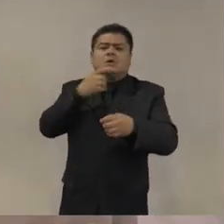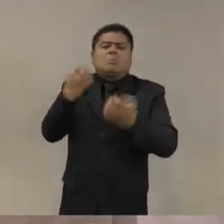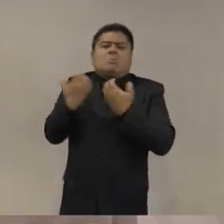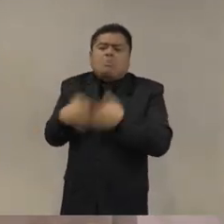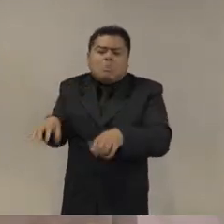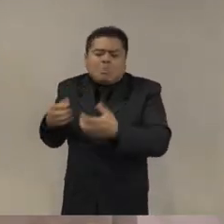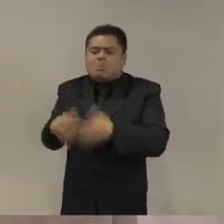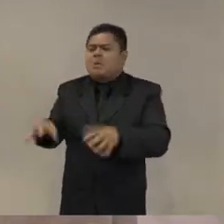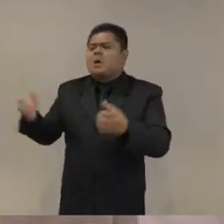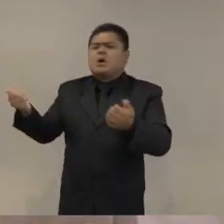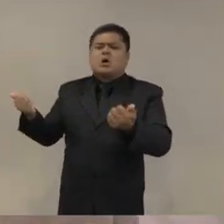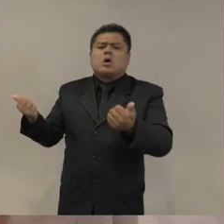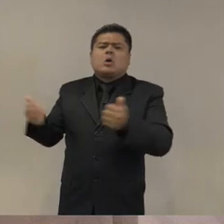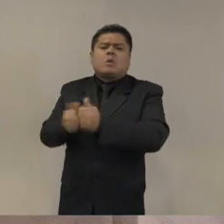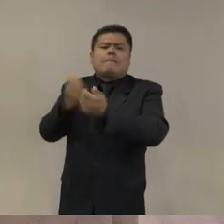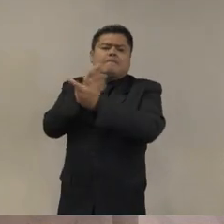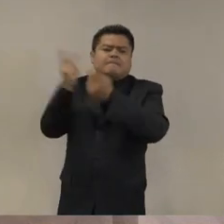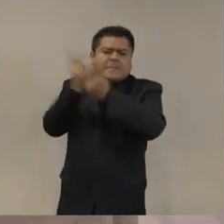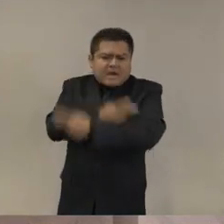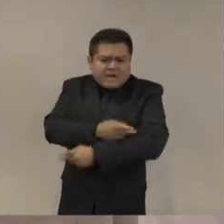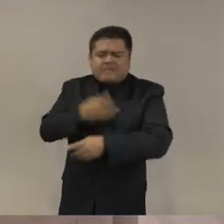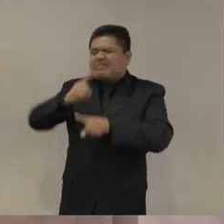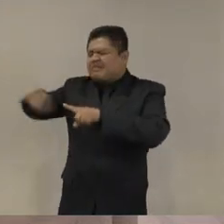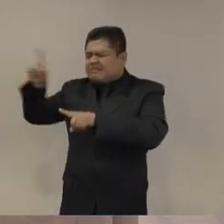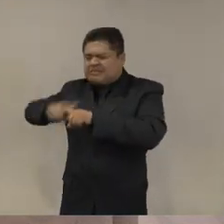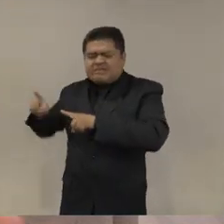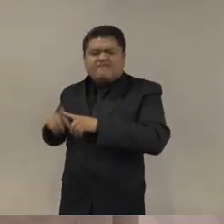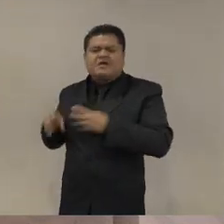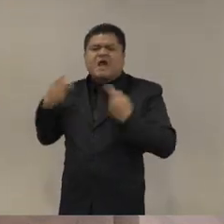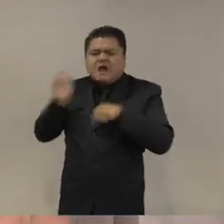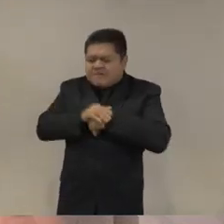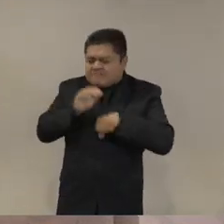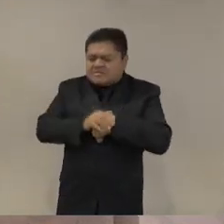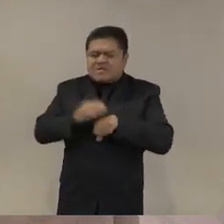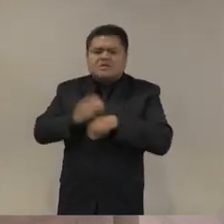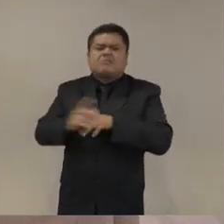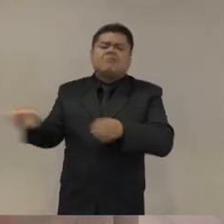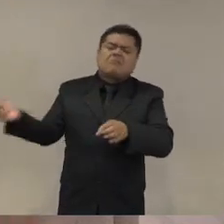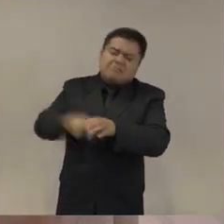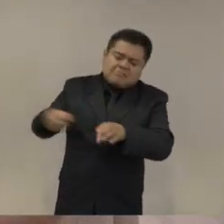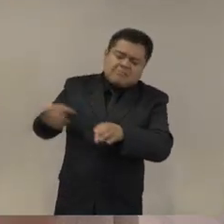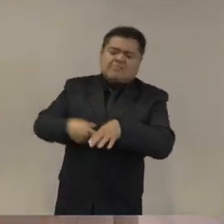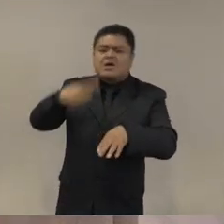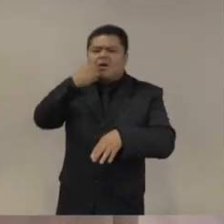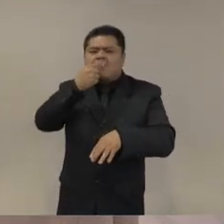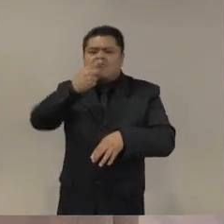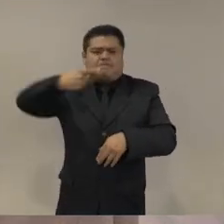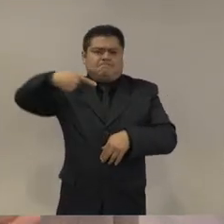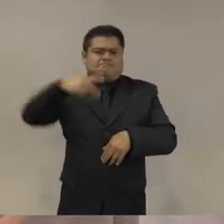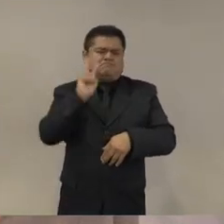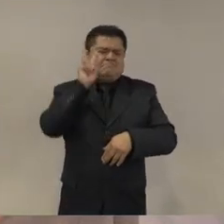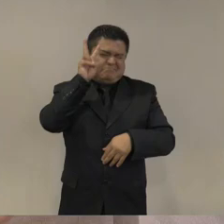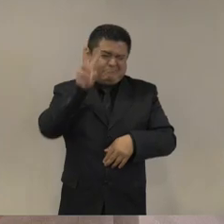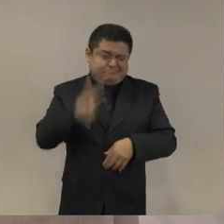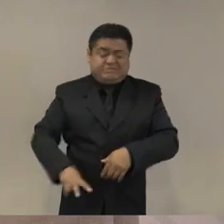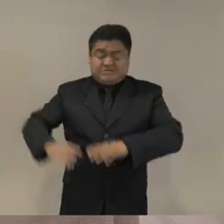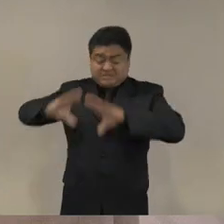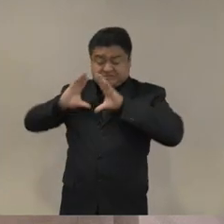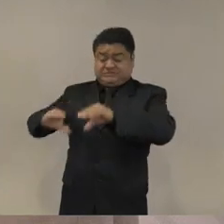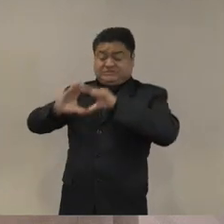autonomía y un servicio civil que les garantice un horizonte de vida